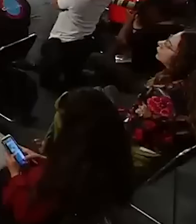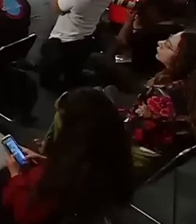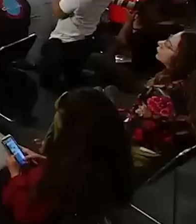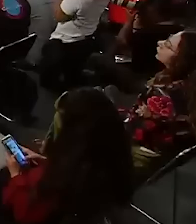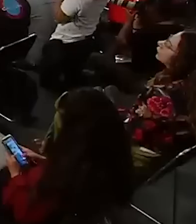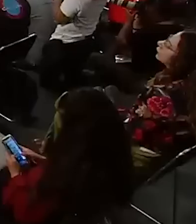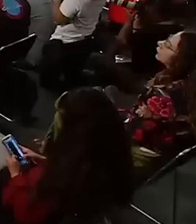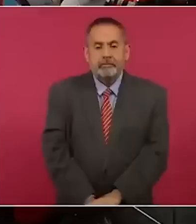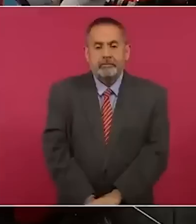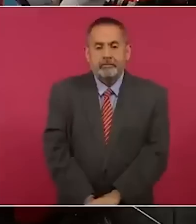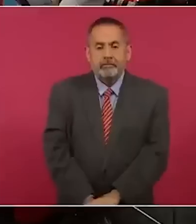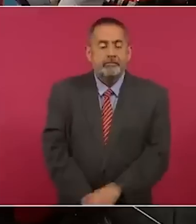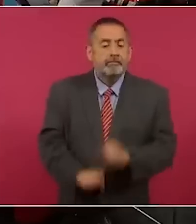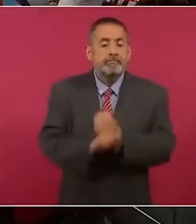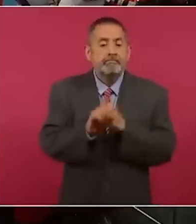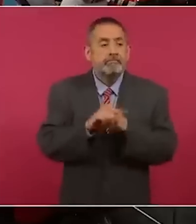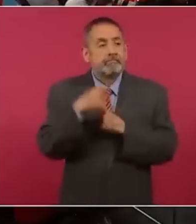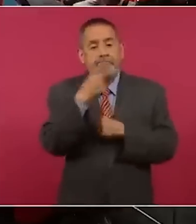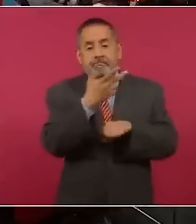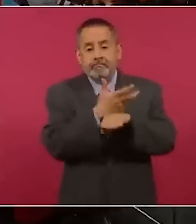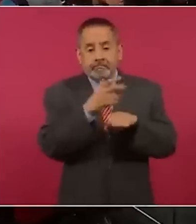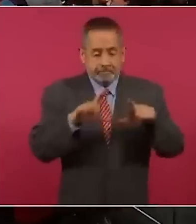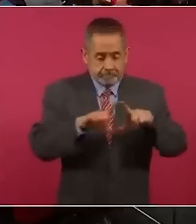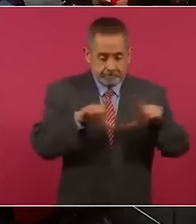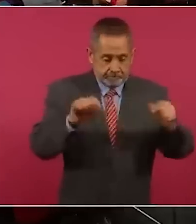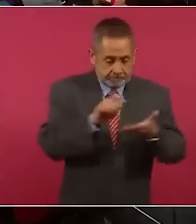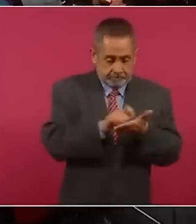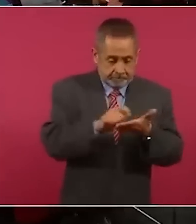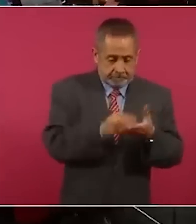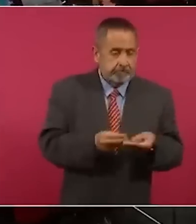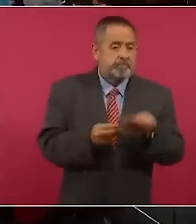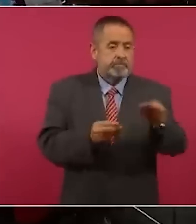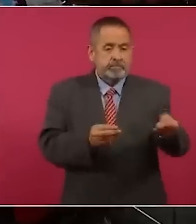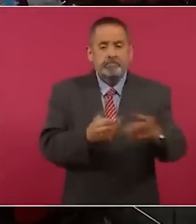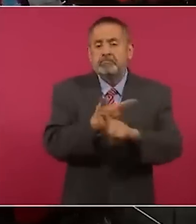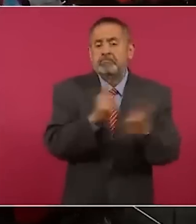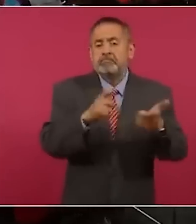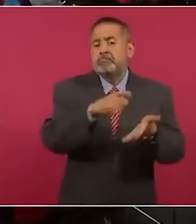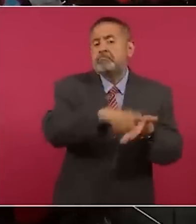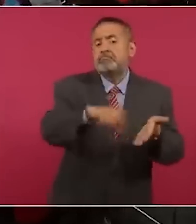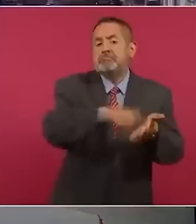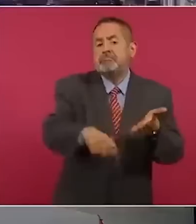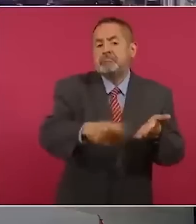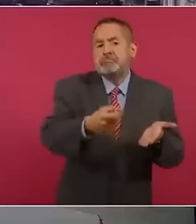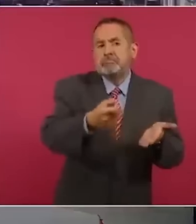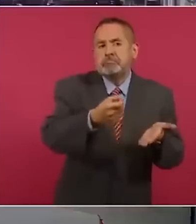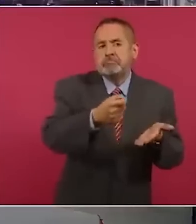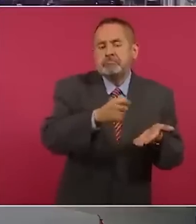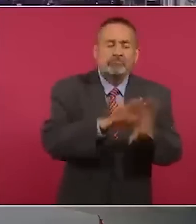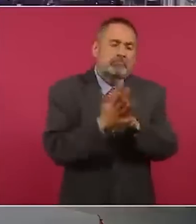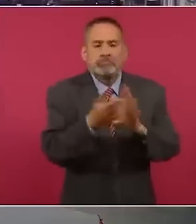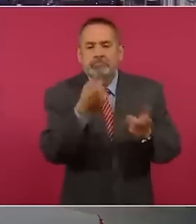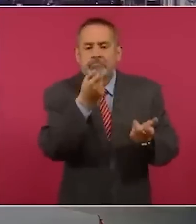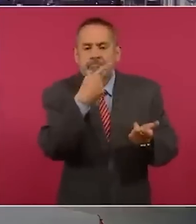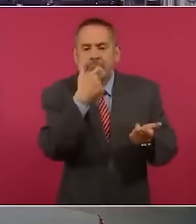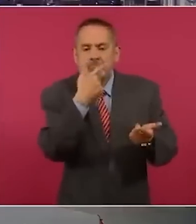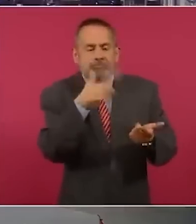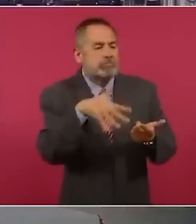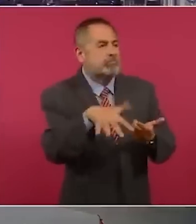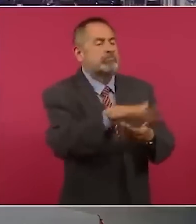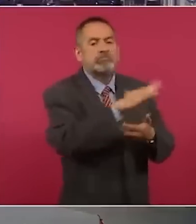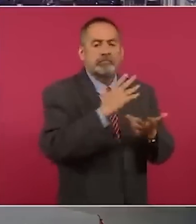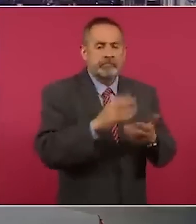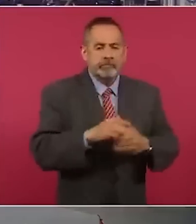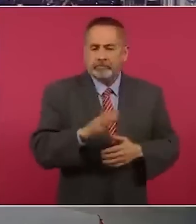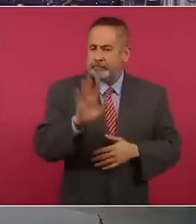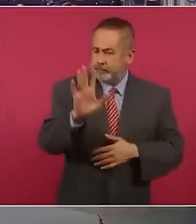médicas que se dieron. Bueno, eso es el origen. Ahora, ¿dónde estamos ahora? Entonces,